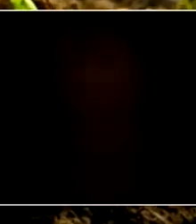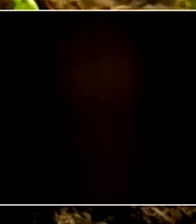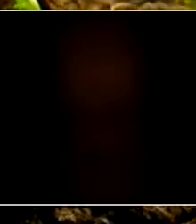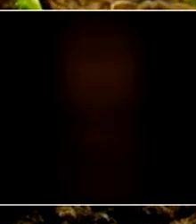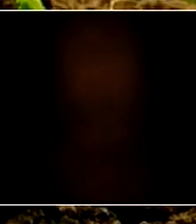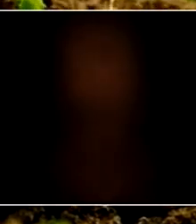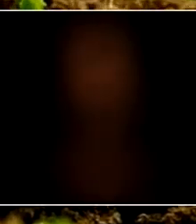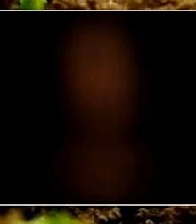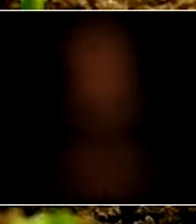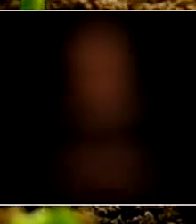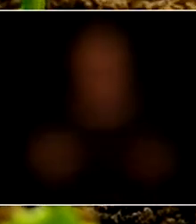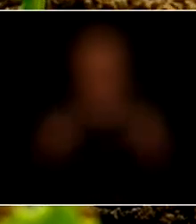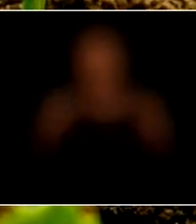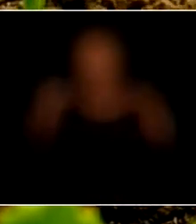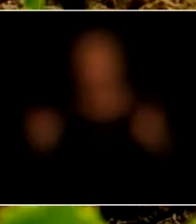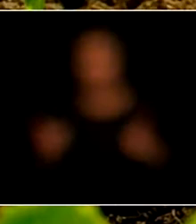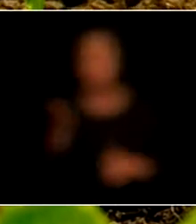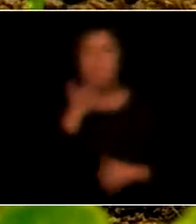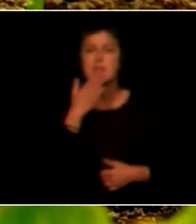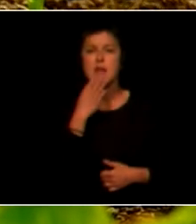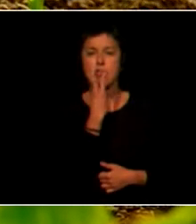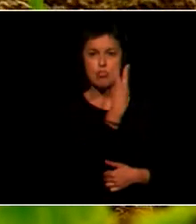Asieratik, bi urteetatik.